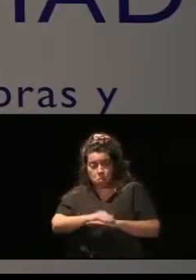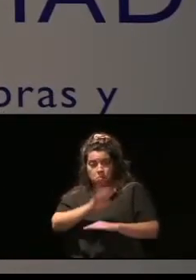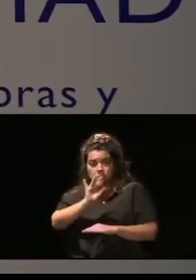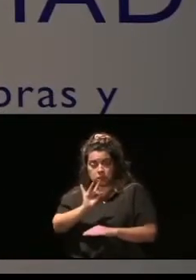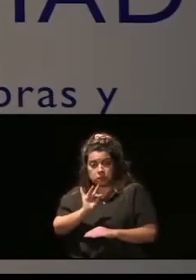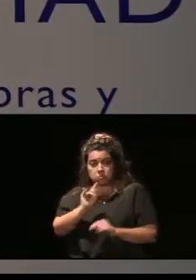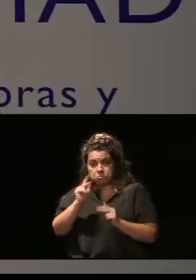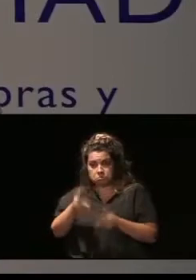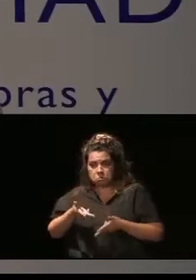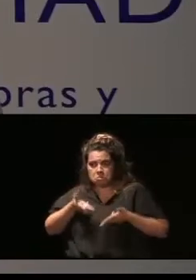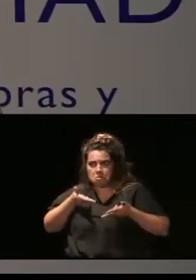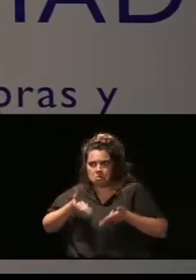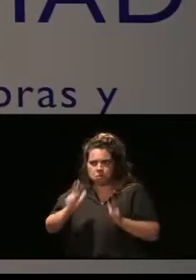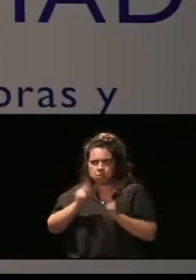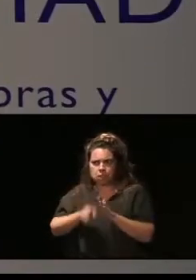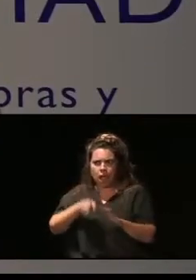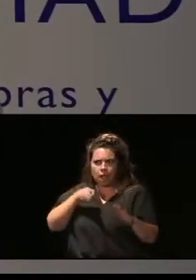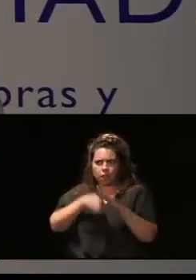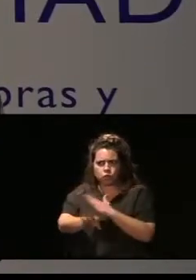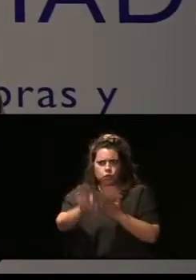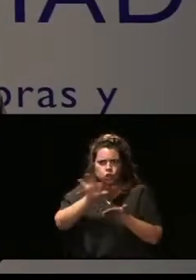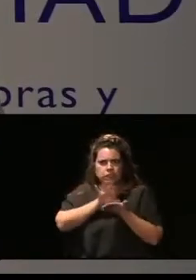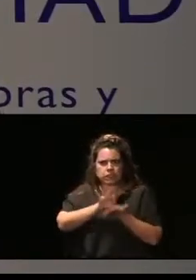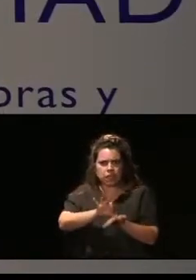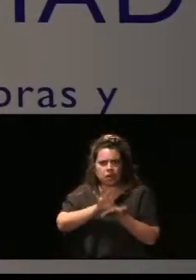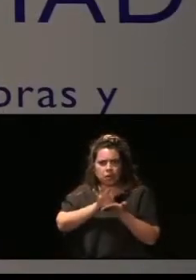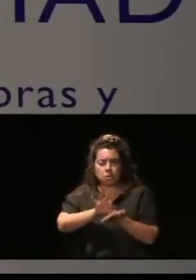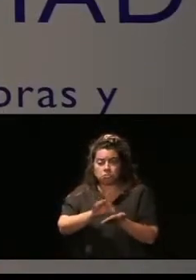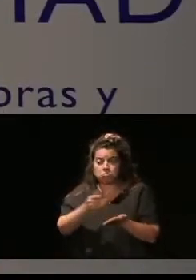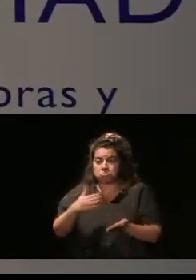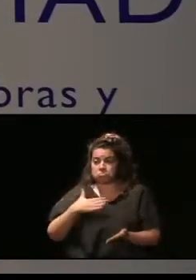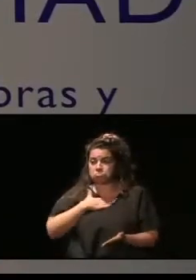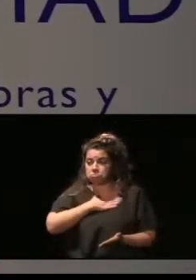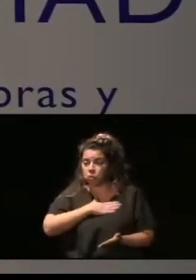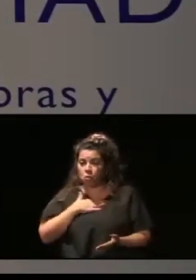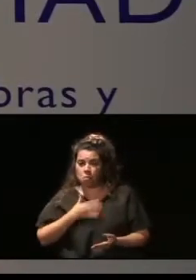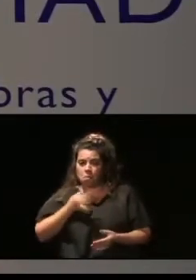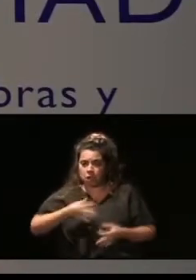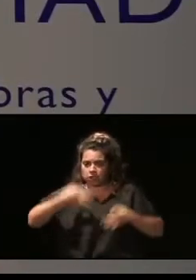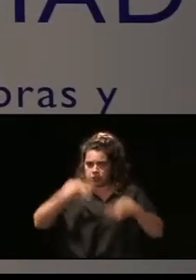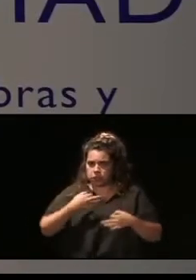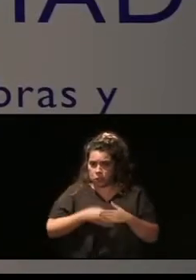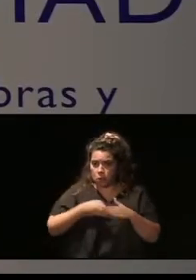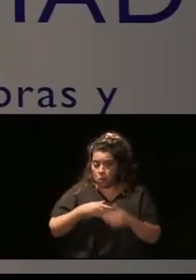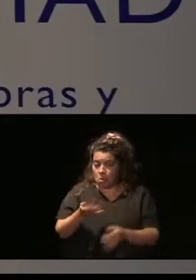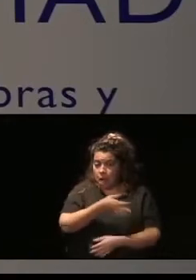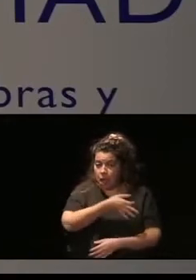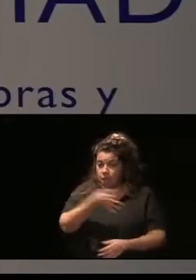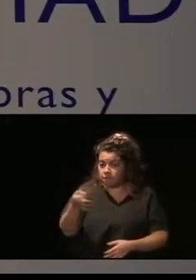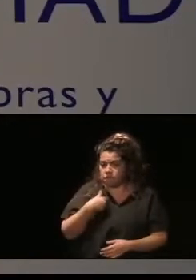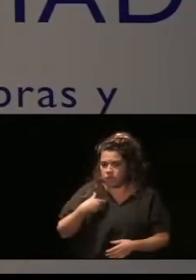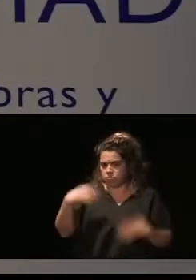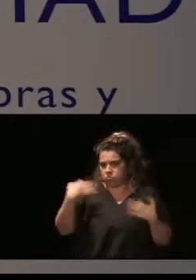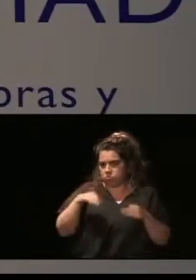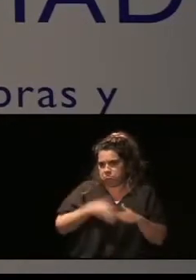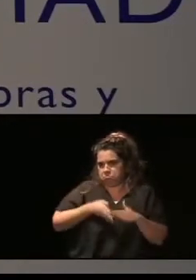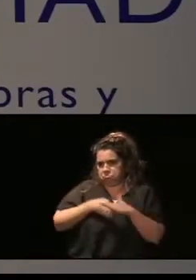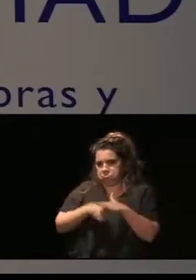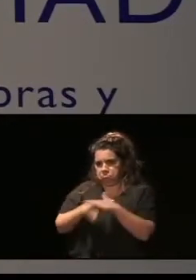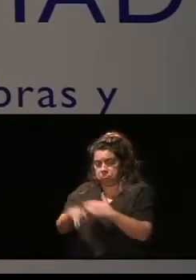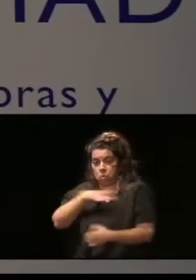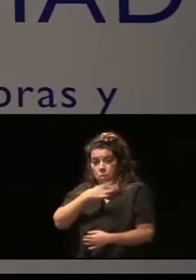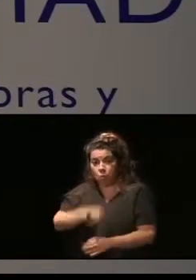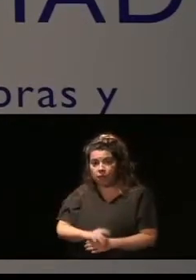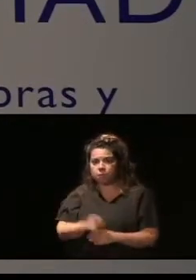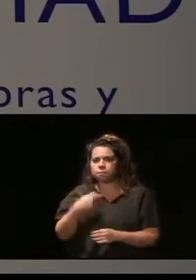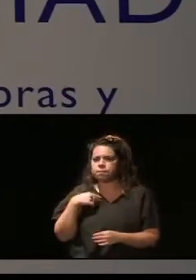acceso a los servicios de manera cómoda, segura, eficiente y normalizada. El